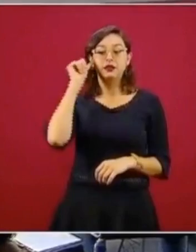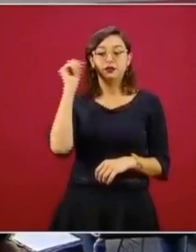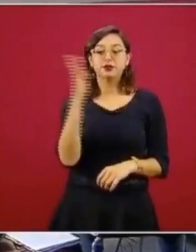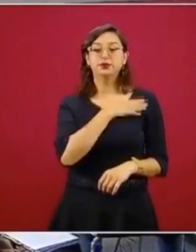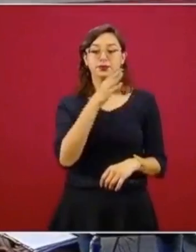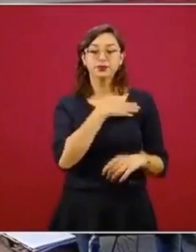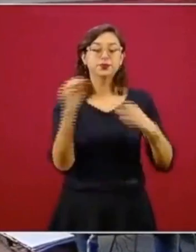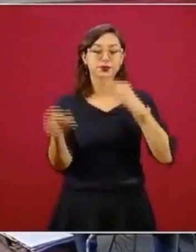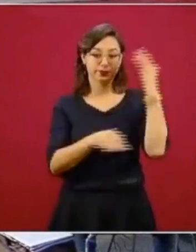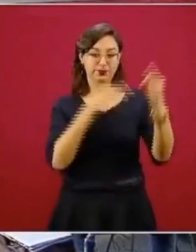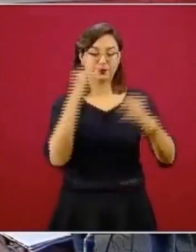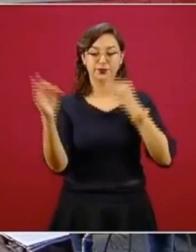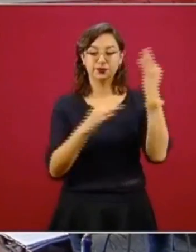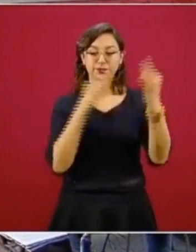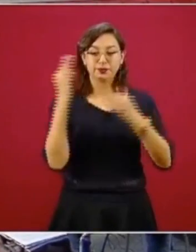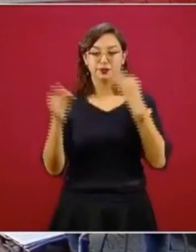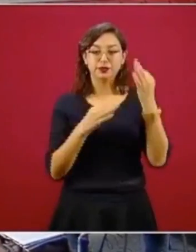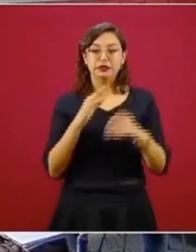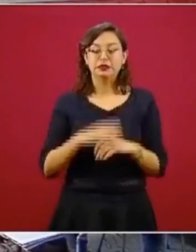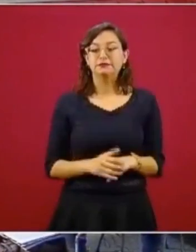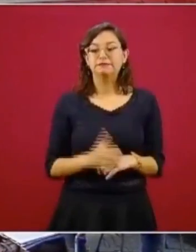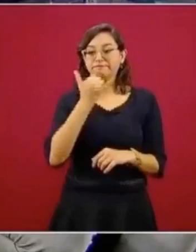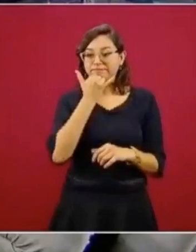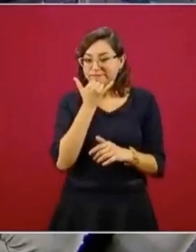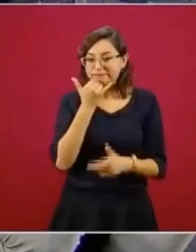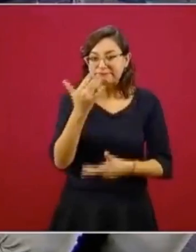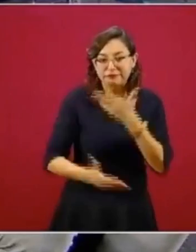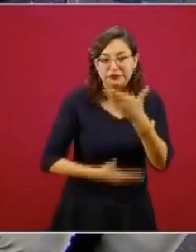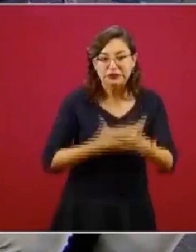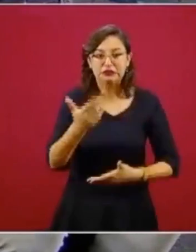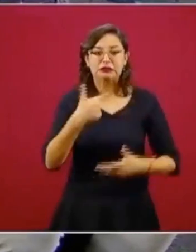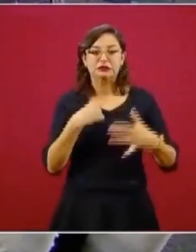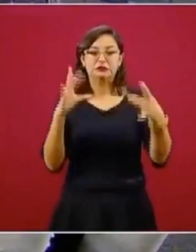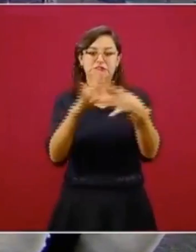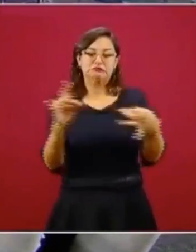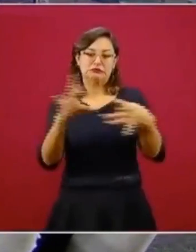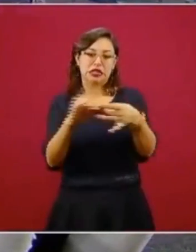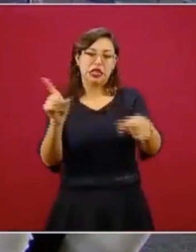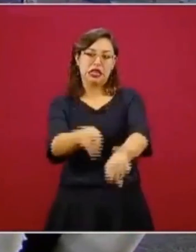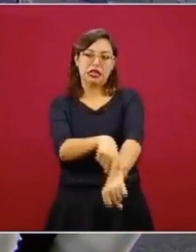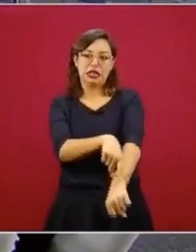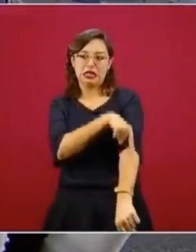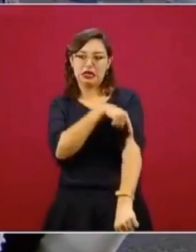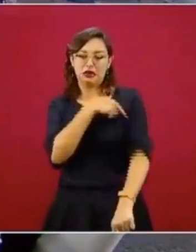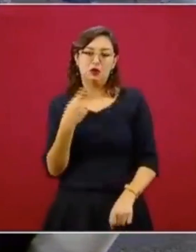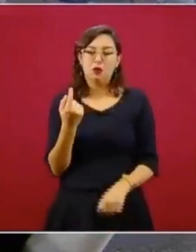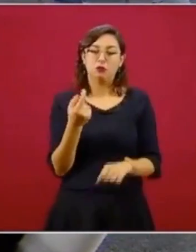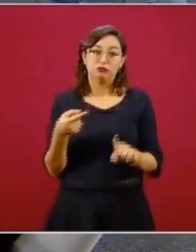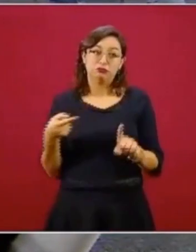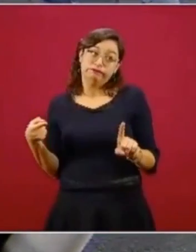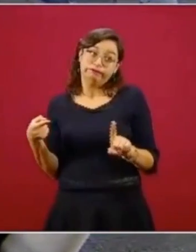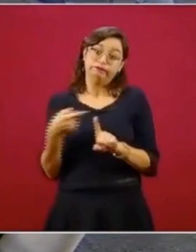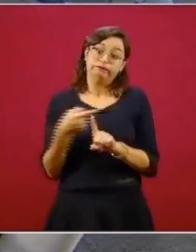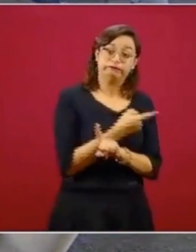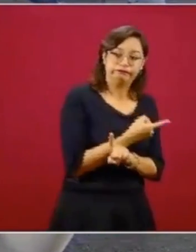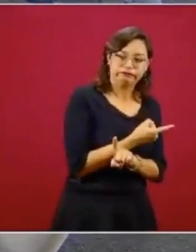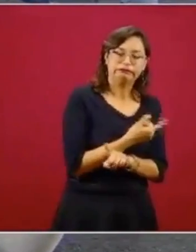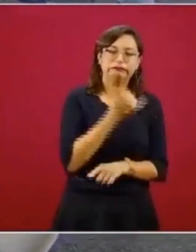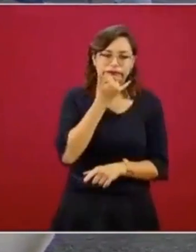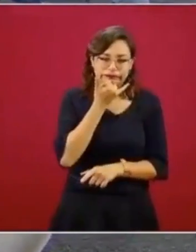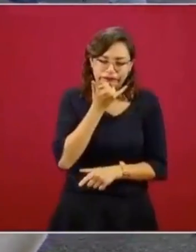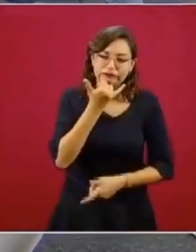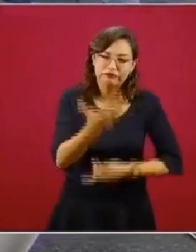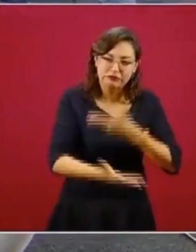noticia. fresco, disculpa porque me estoy alargando y saliendo del tema, pero